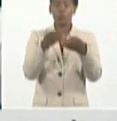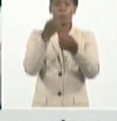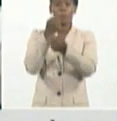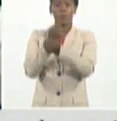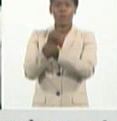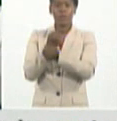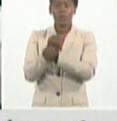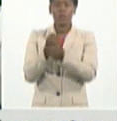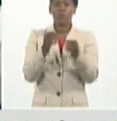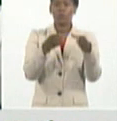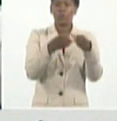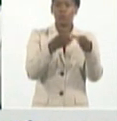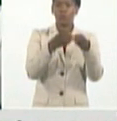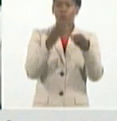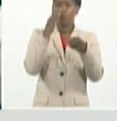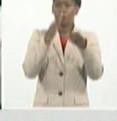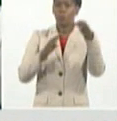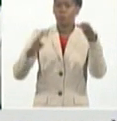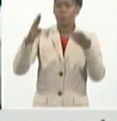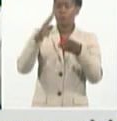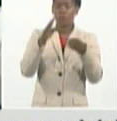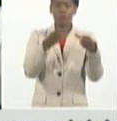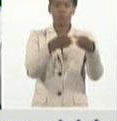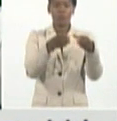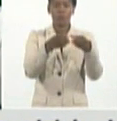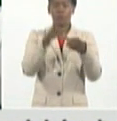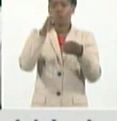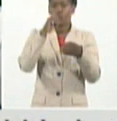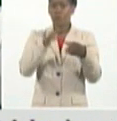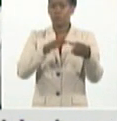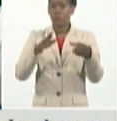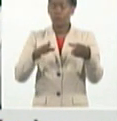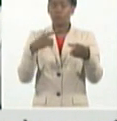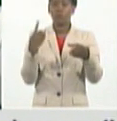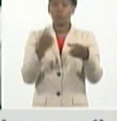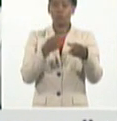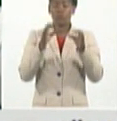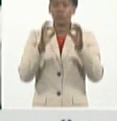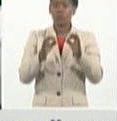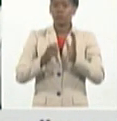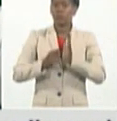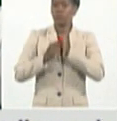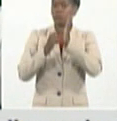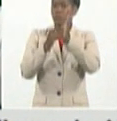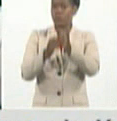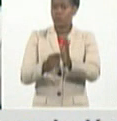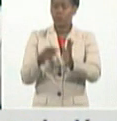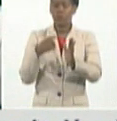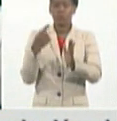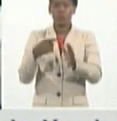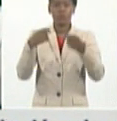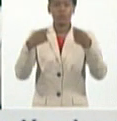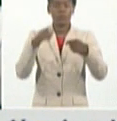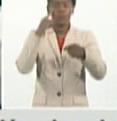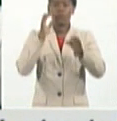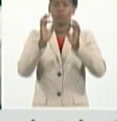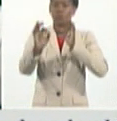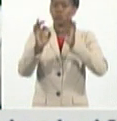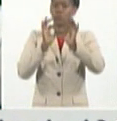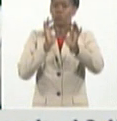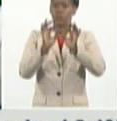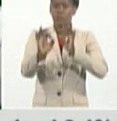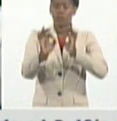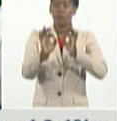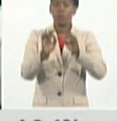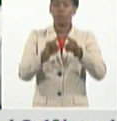vulnerable, por lo que todavía tenemos que hacer para proteger a este grupo de población, a veces